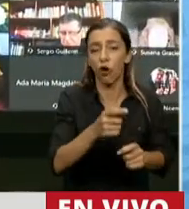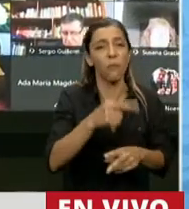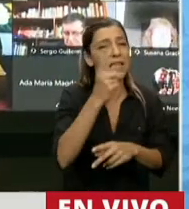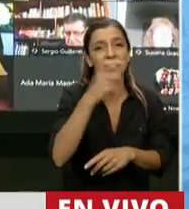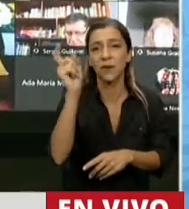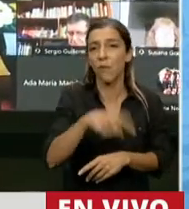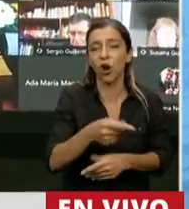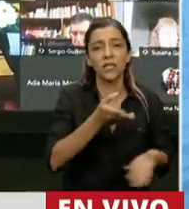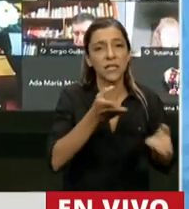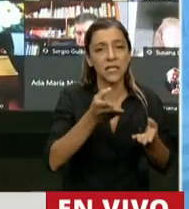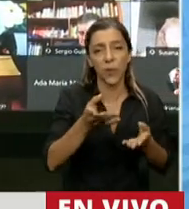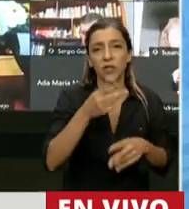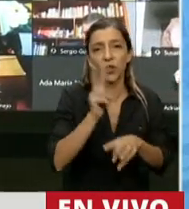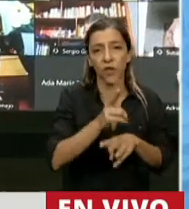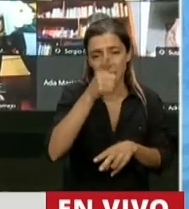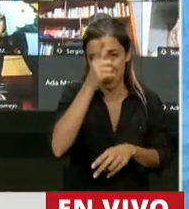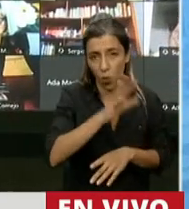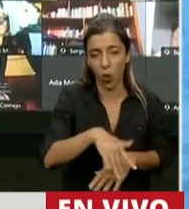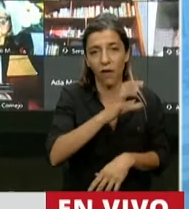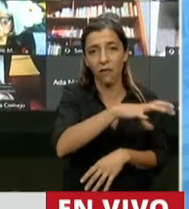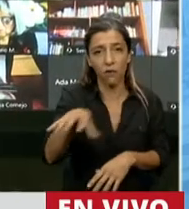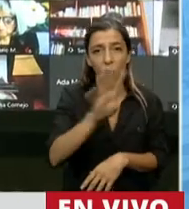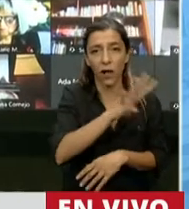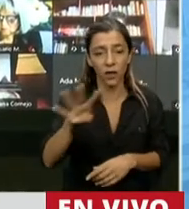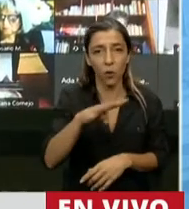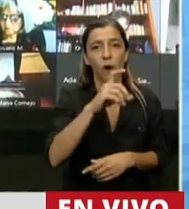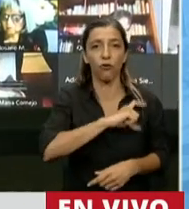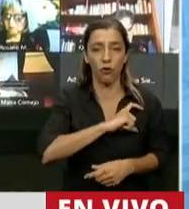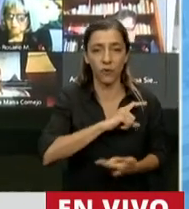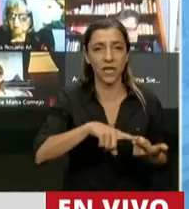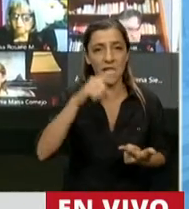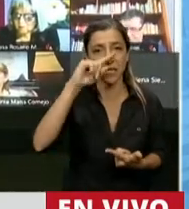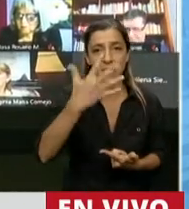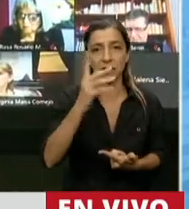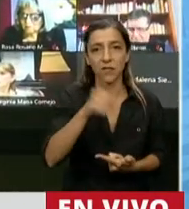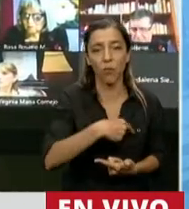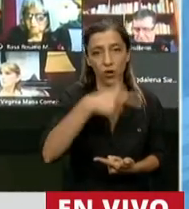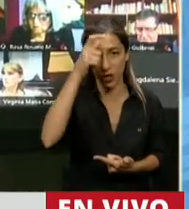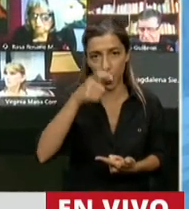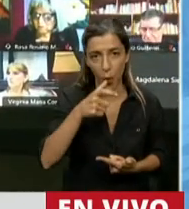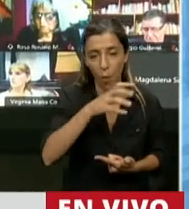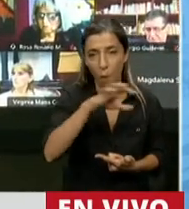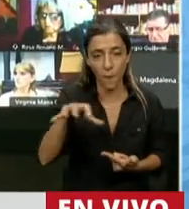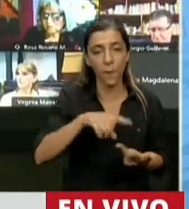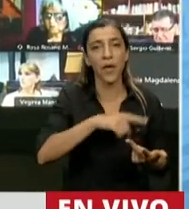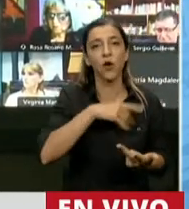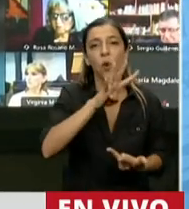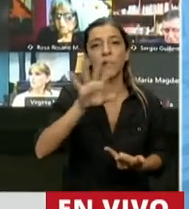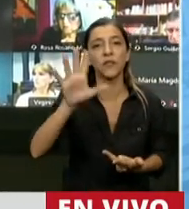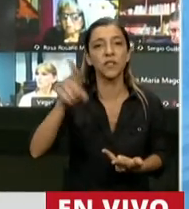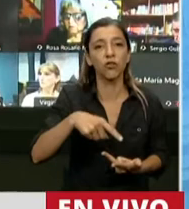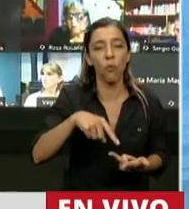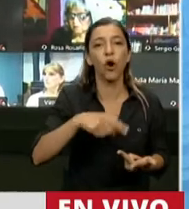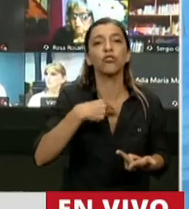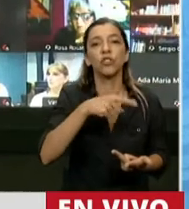que incluyen 54 comisarías, el 75% del servicio de bomberos, el 45%